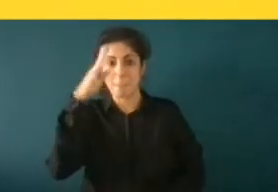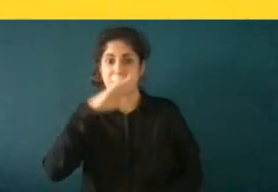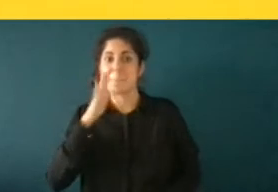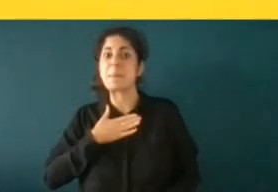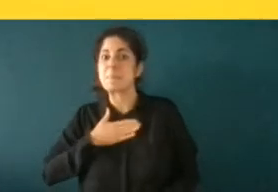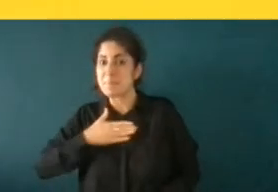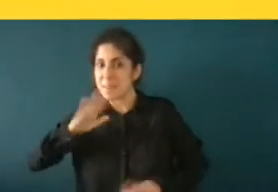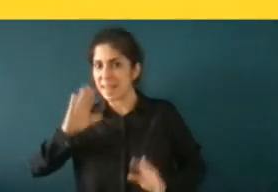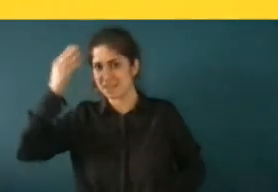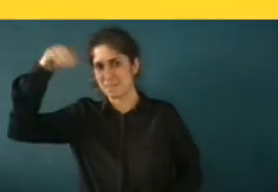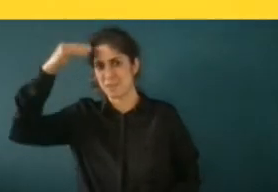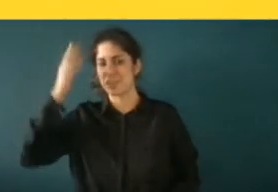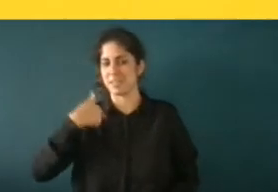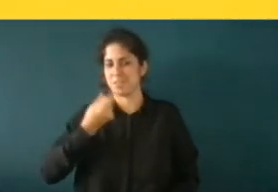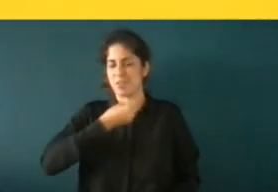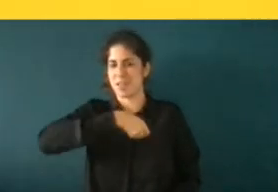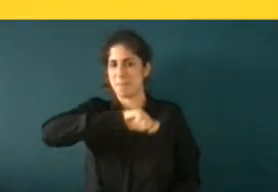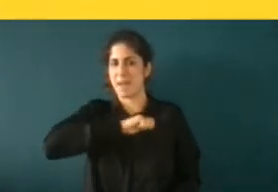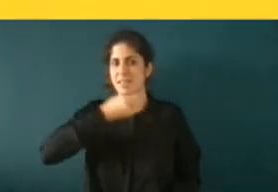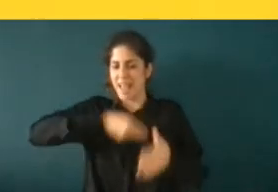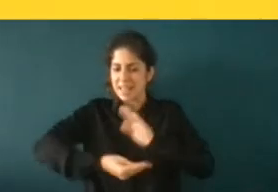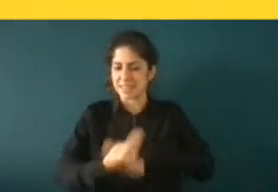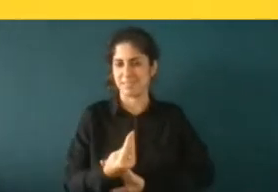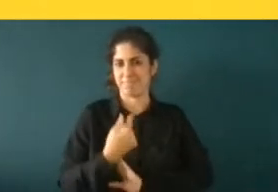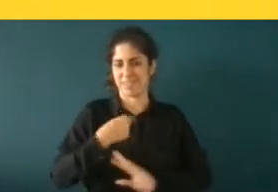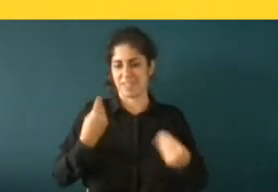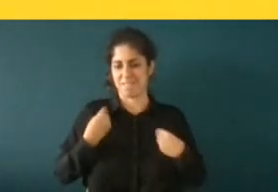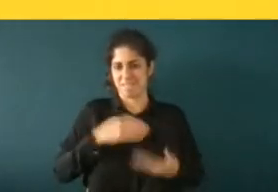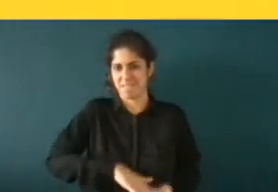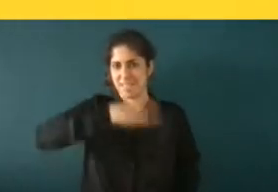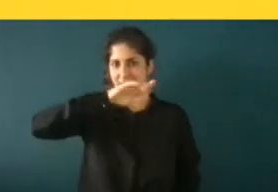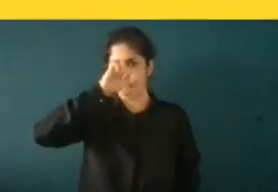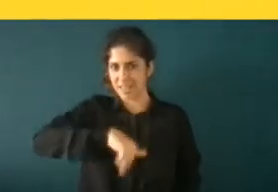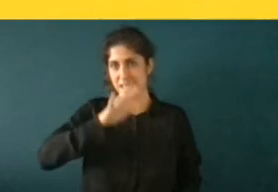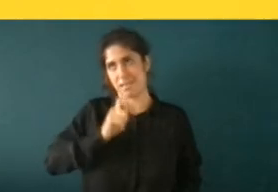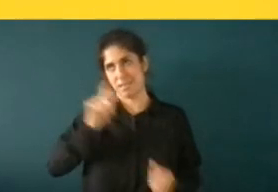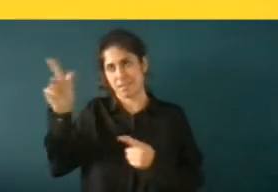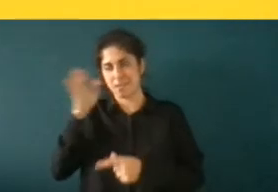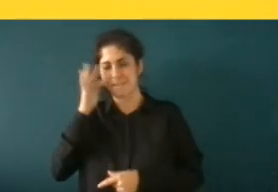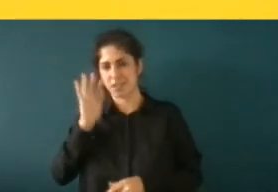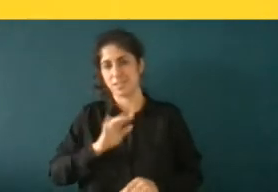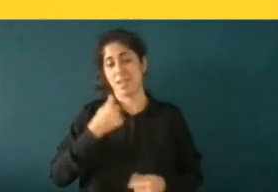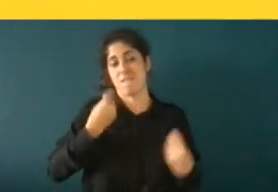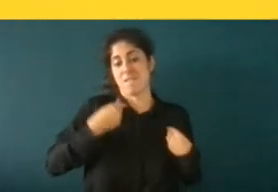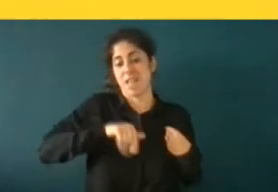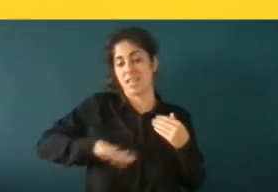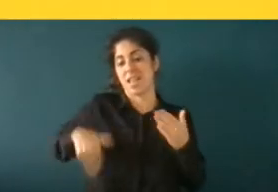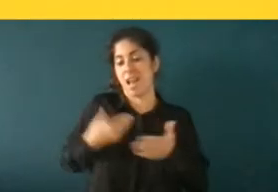yo soy español porque nací aquí vivía ahora ya no pero vivía aquí hasta hace poco y crecí aquí o sea